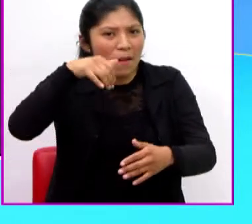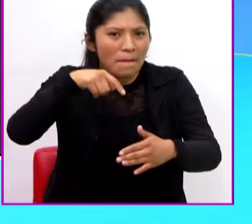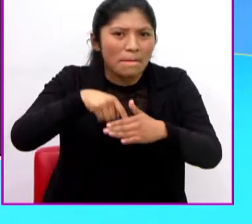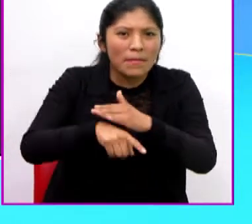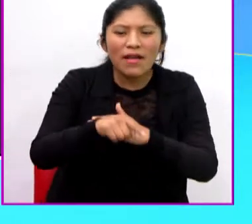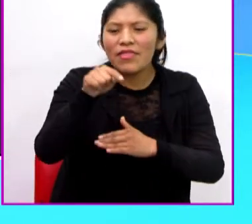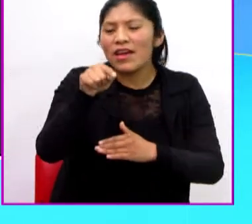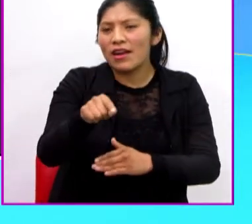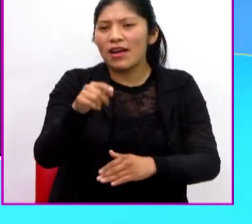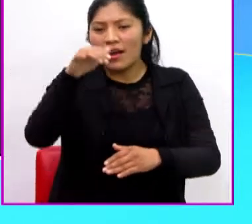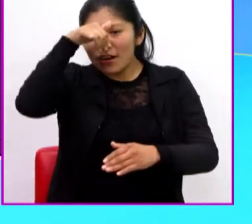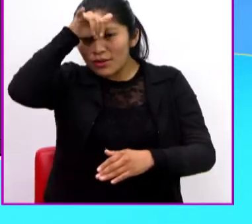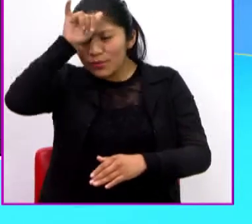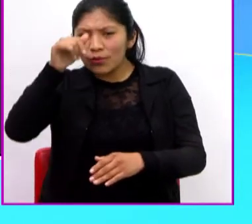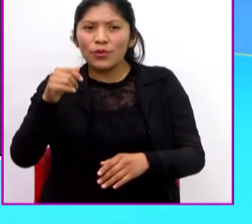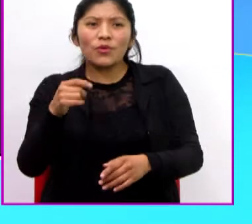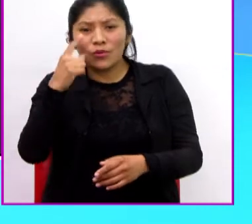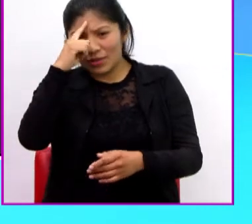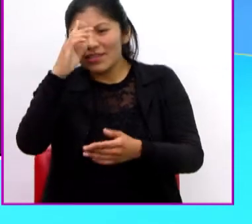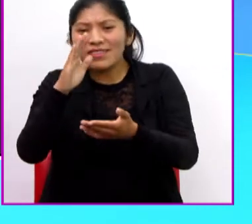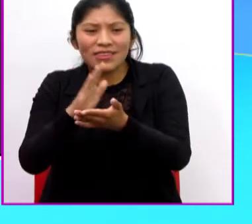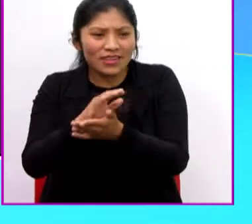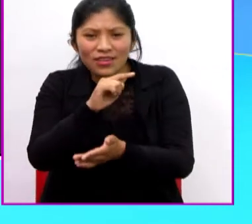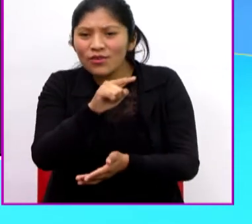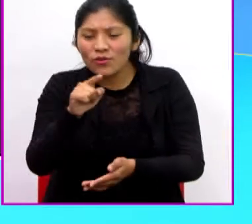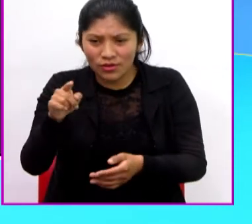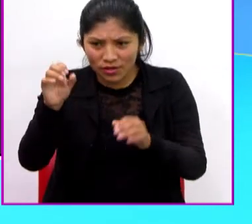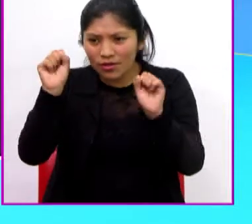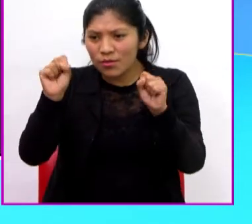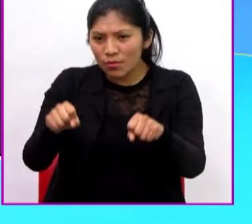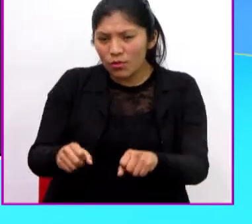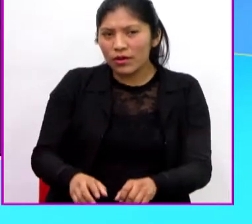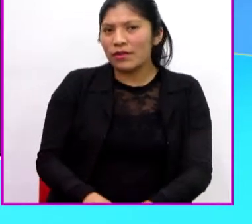¿Creen que pueda entenderle la trampa? No sé.